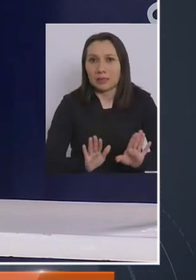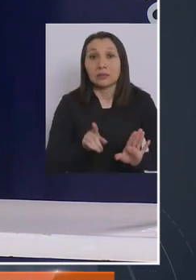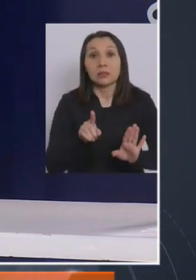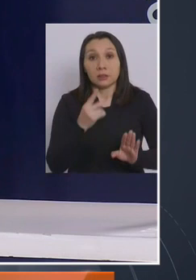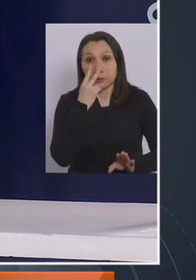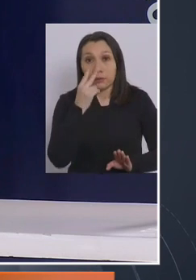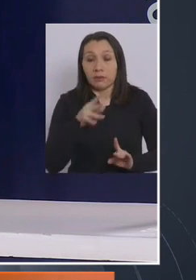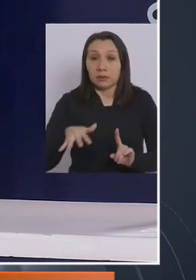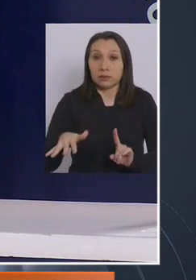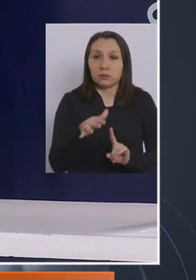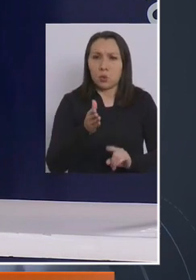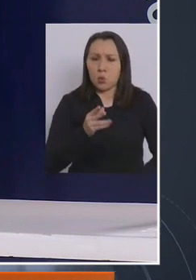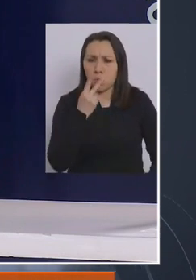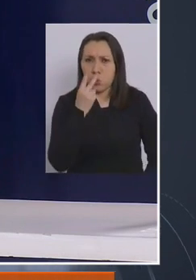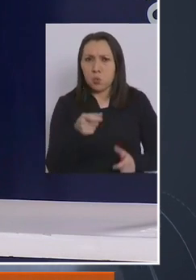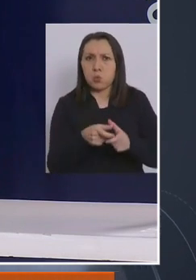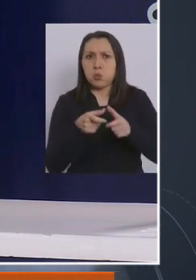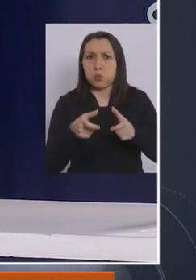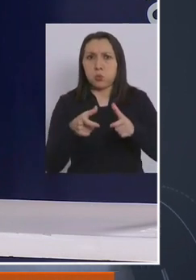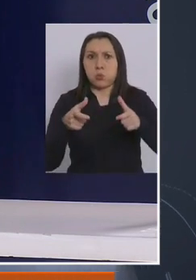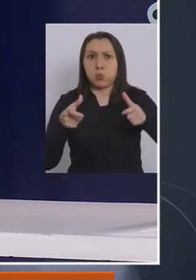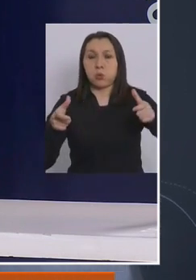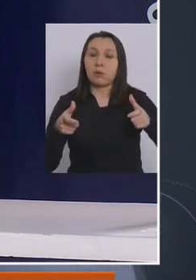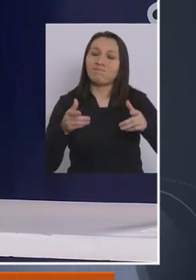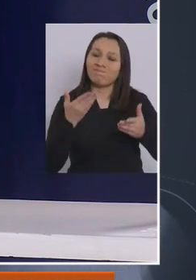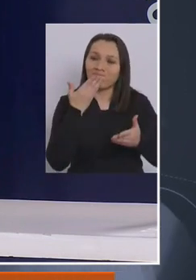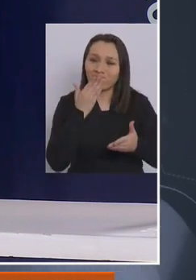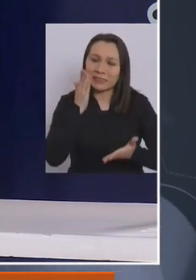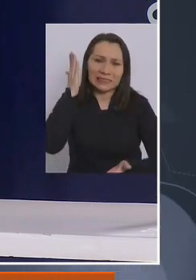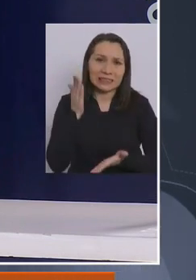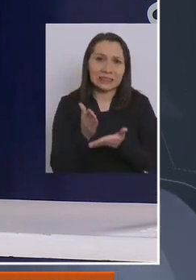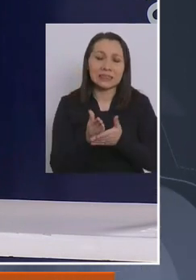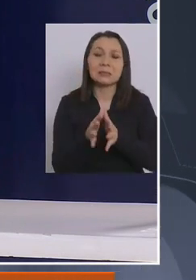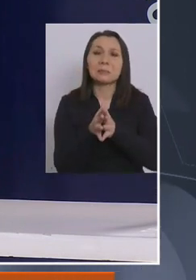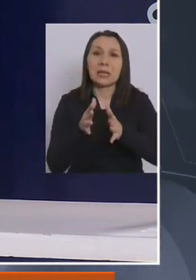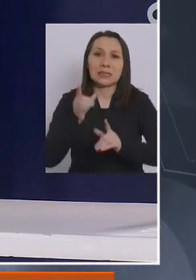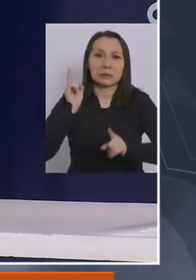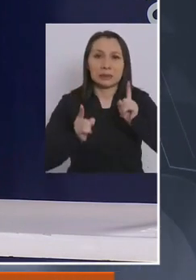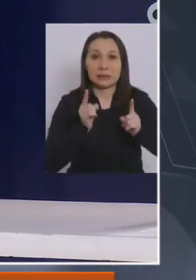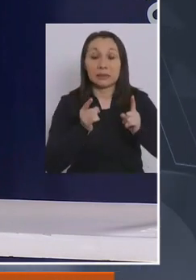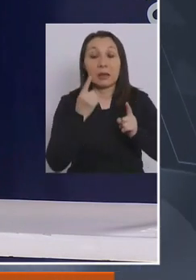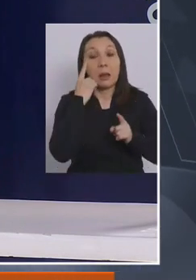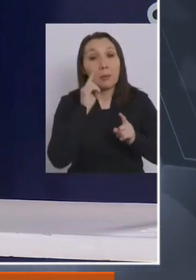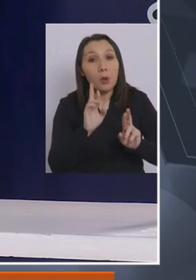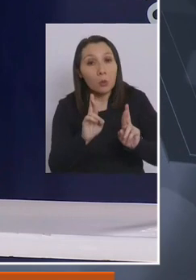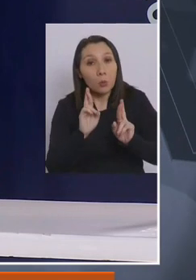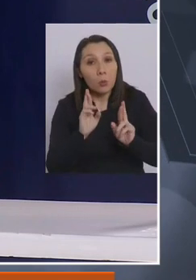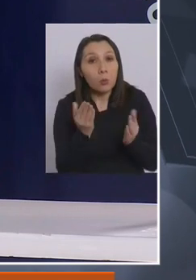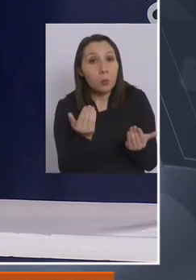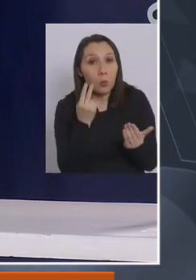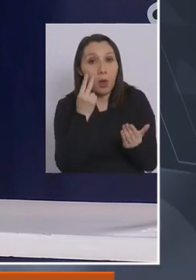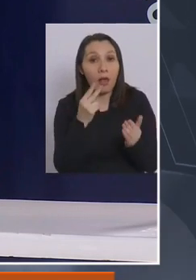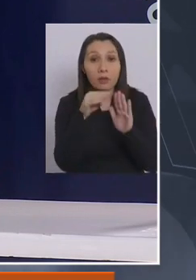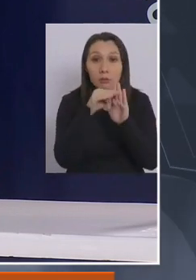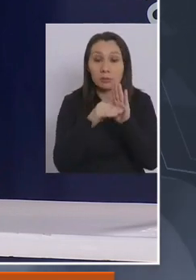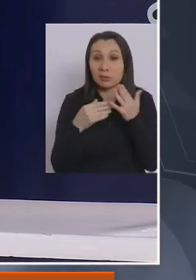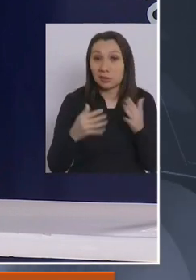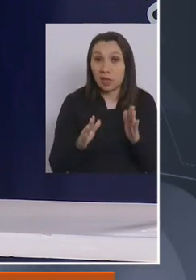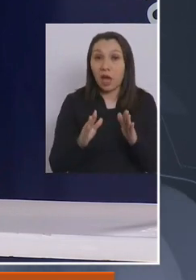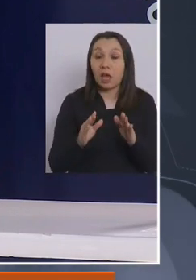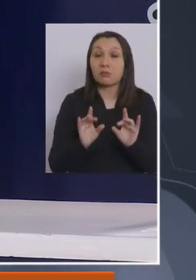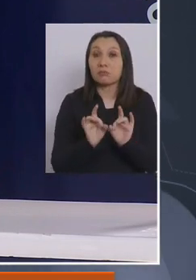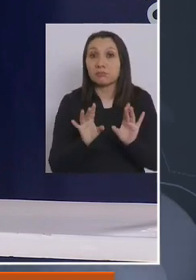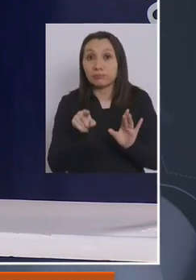si vemos que esta situación sigue avanzando, vamos a tener que ir tomando medidas más estrictas, pero esperamos que estas medidas que ya están